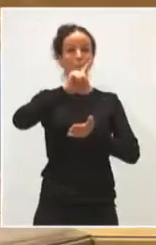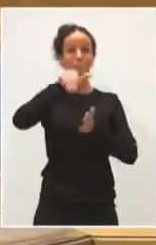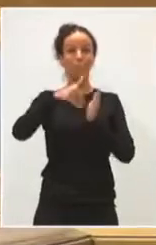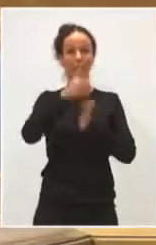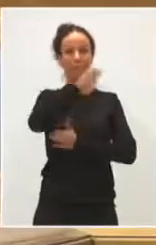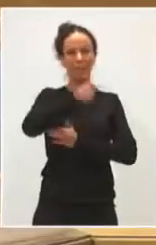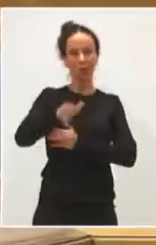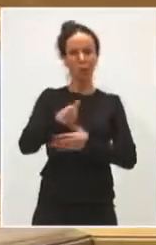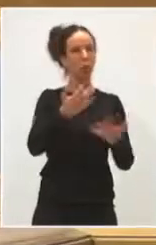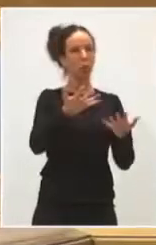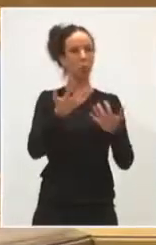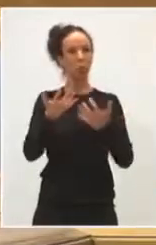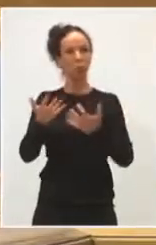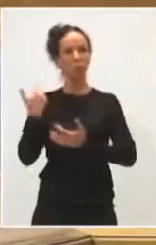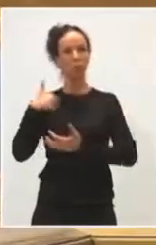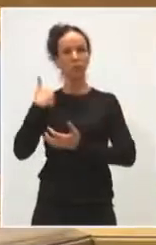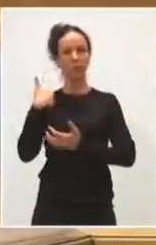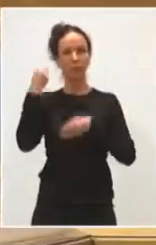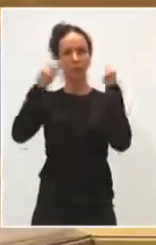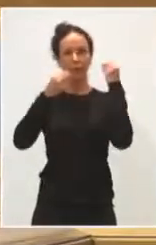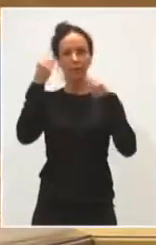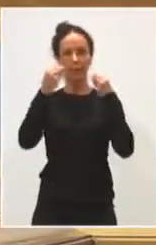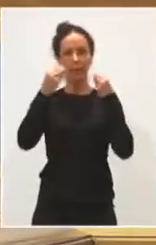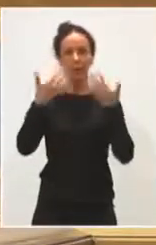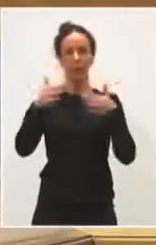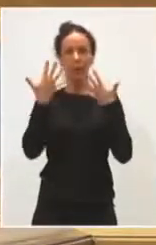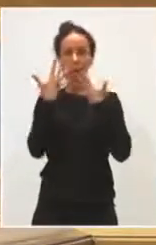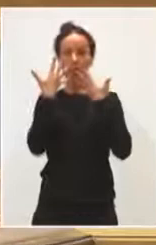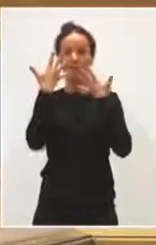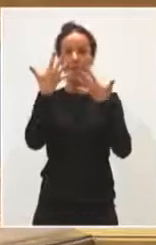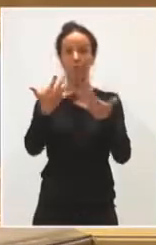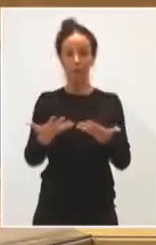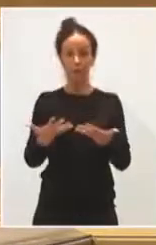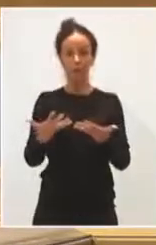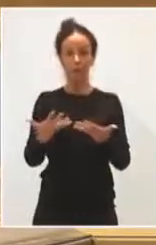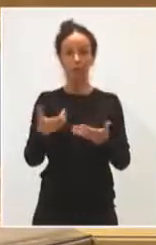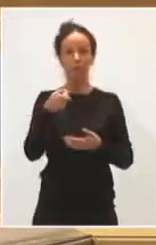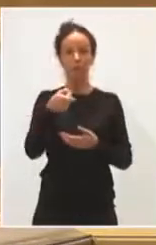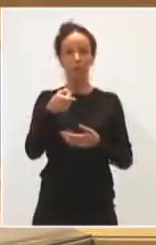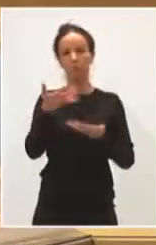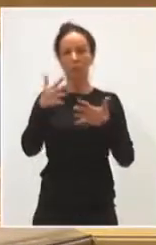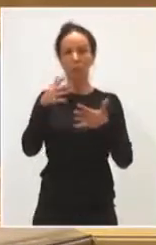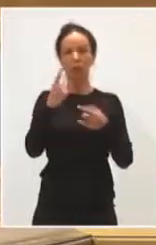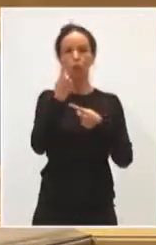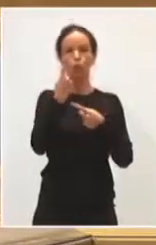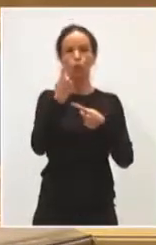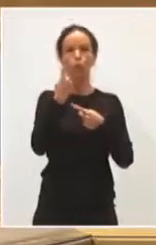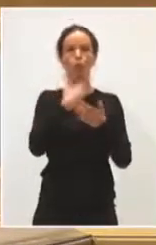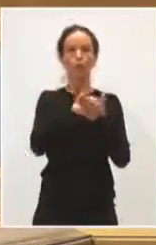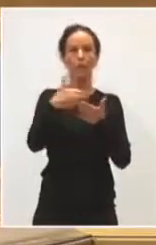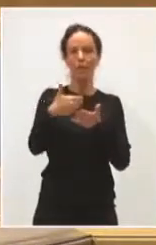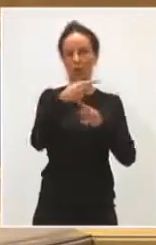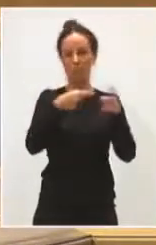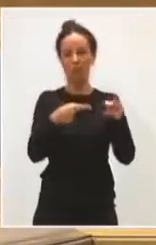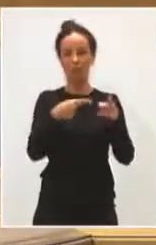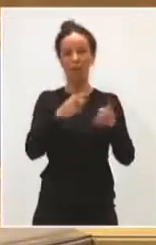lo tenemos prácticamente ya planteado, pero que a lo largo de los próximos 10 años se va a aumentar, pensamos, un millón y medio. Lo vamos a ampliar